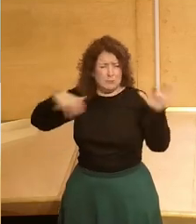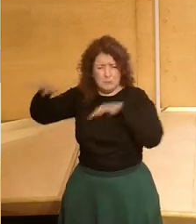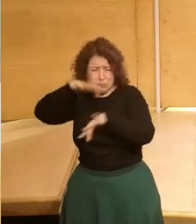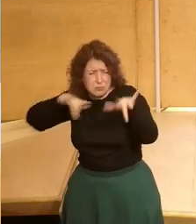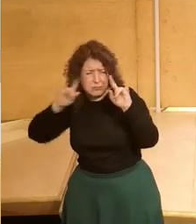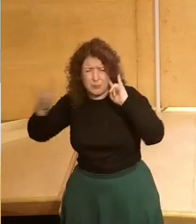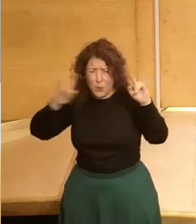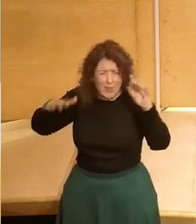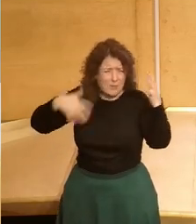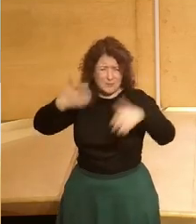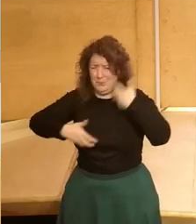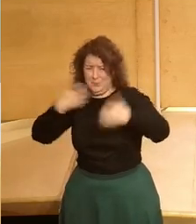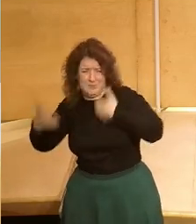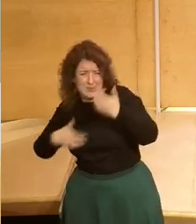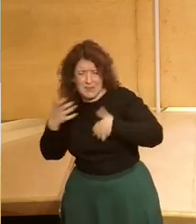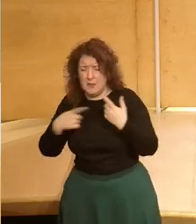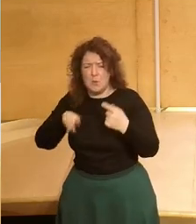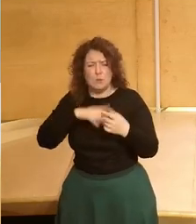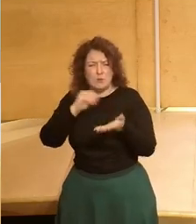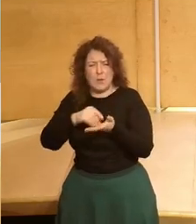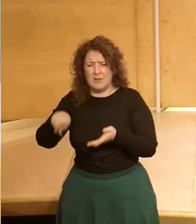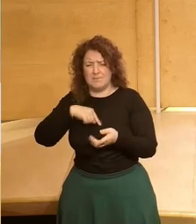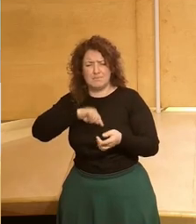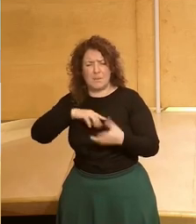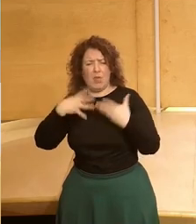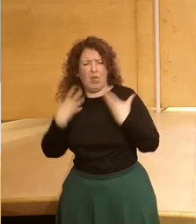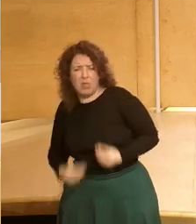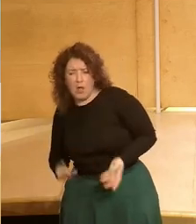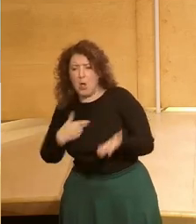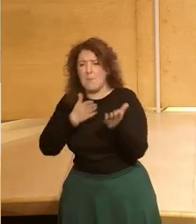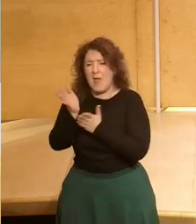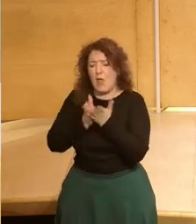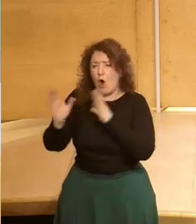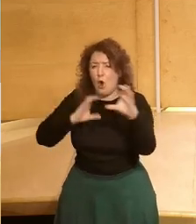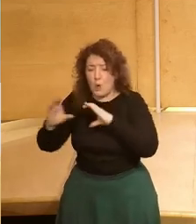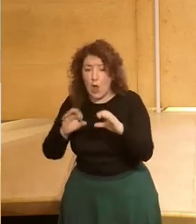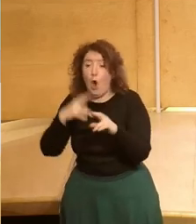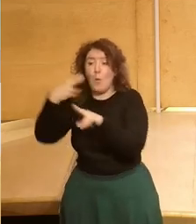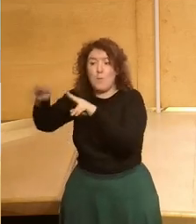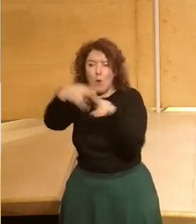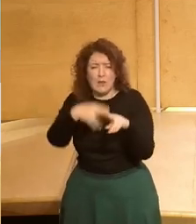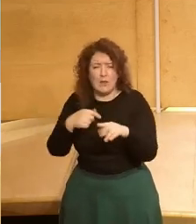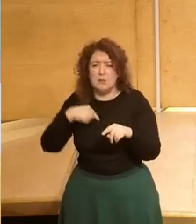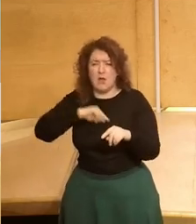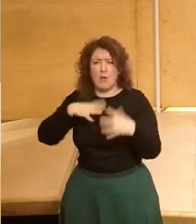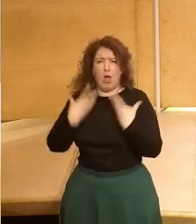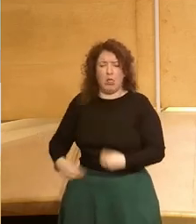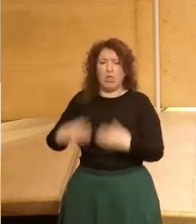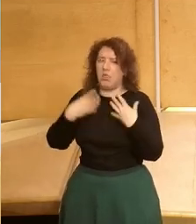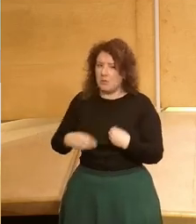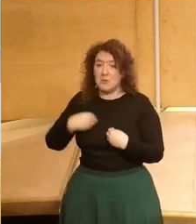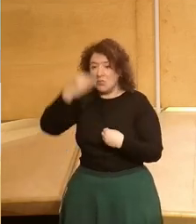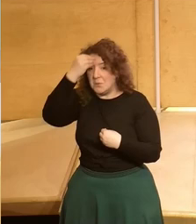muchas veces del pesimismo que estamos viendo en los medios de comunicación y en ciertos partidos políticos yo creo que los indicadores